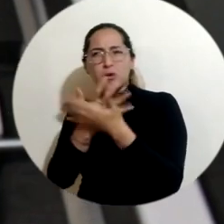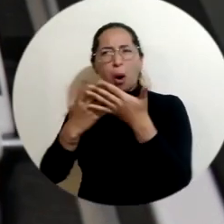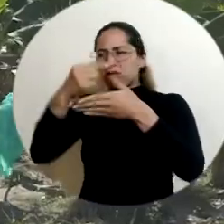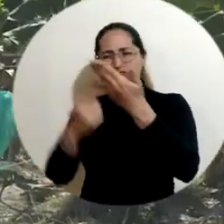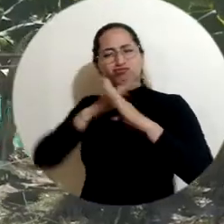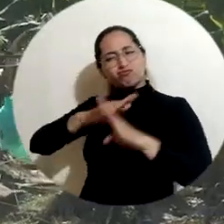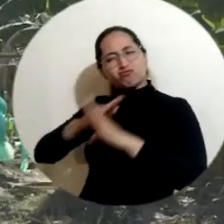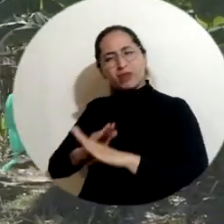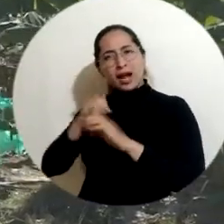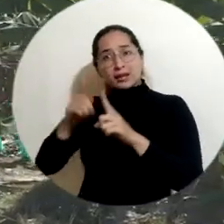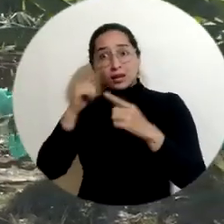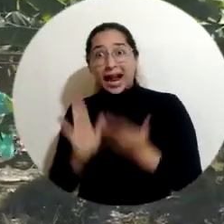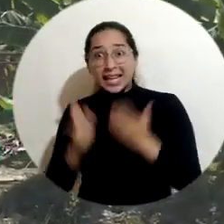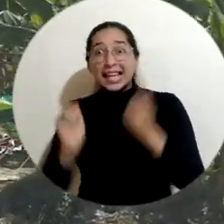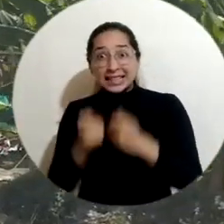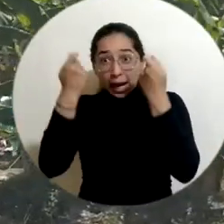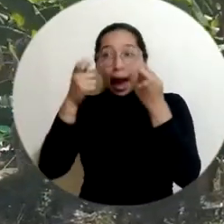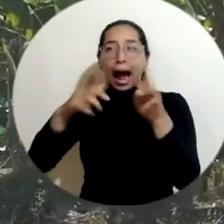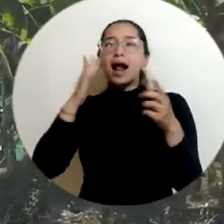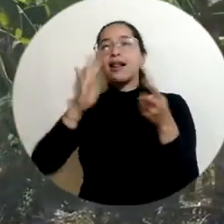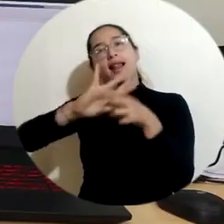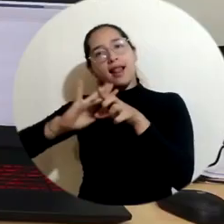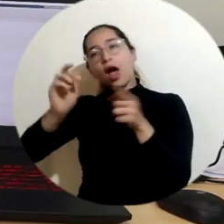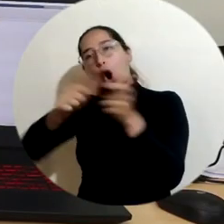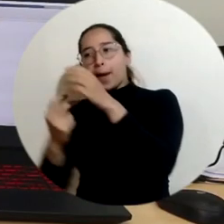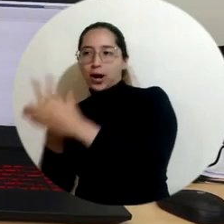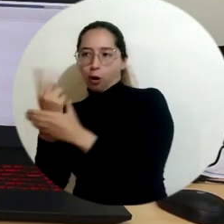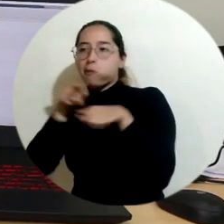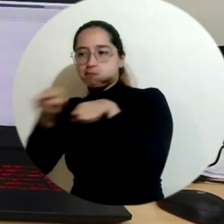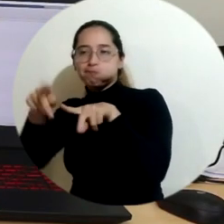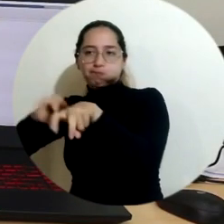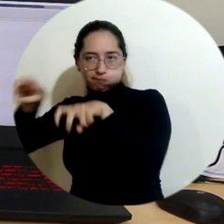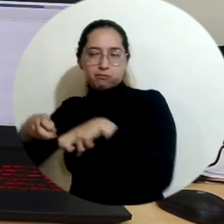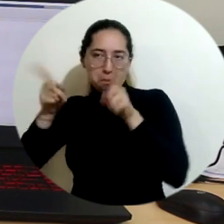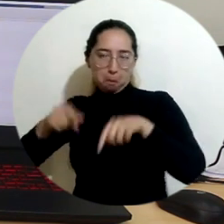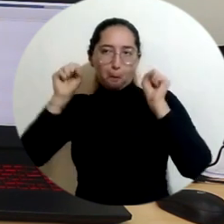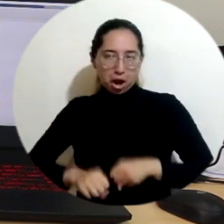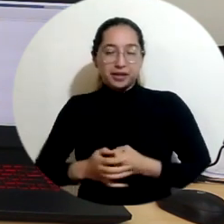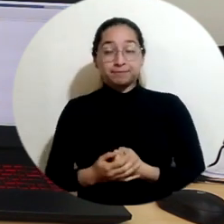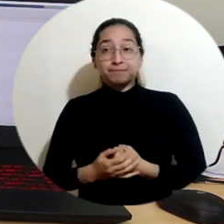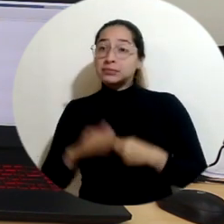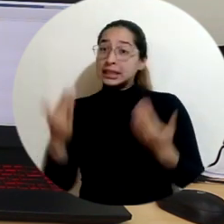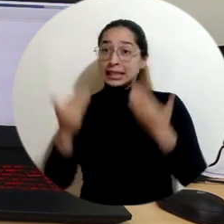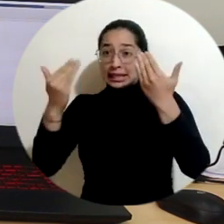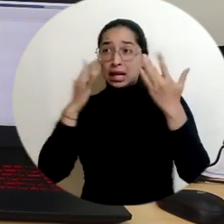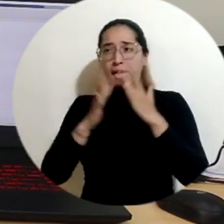proyecta aplicar a otros cultivos agrícolas de la región. Un drone que está equipado con una cámara multiespectral que permite